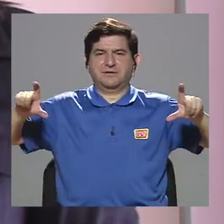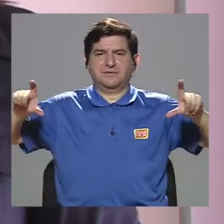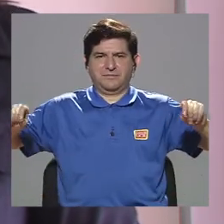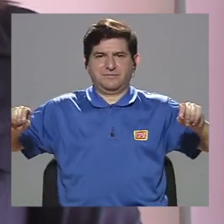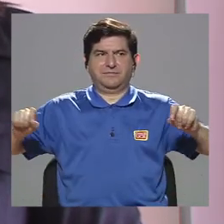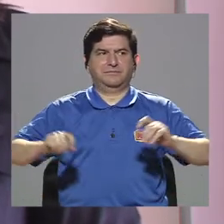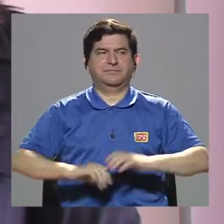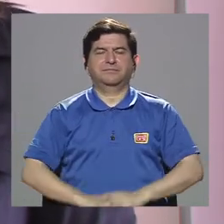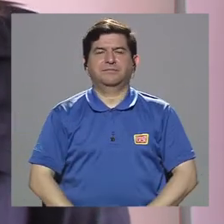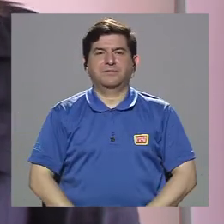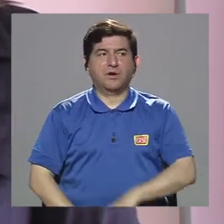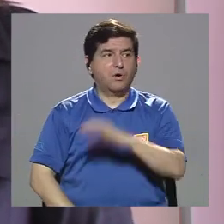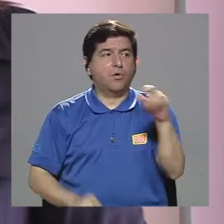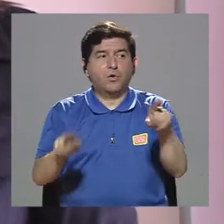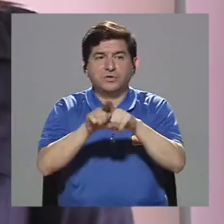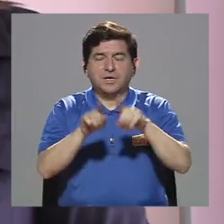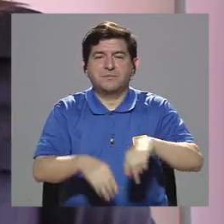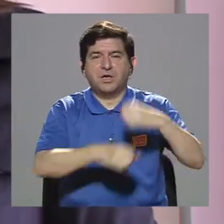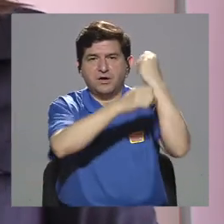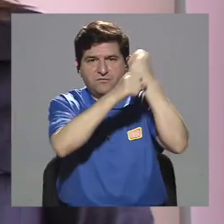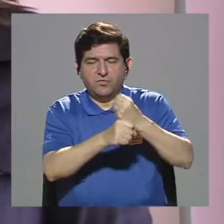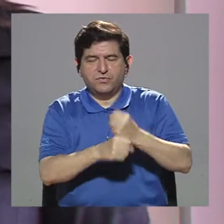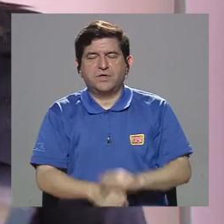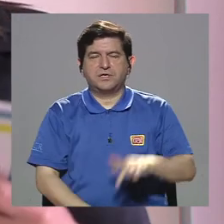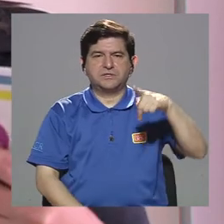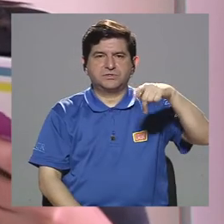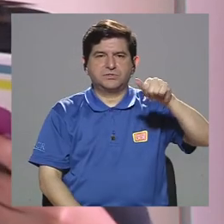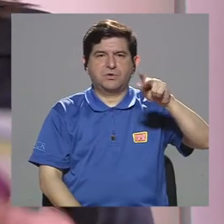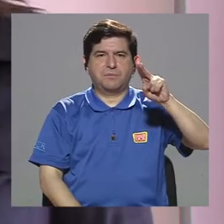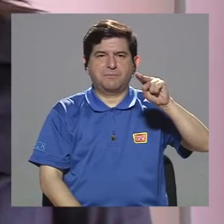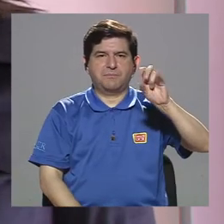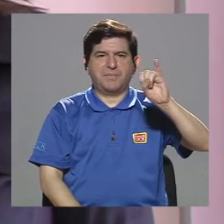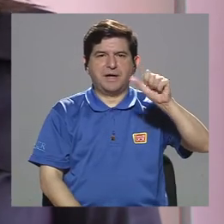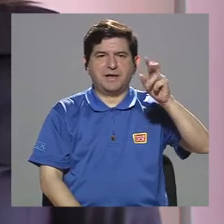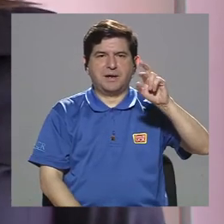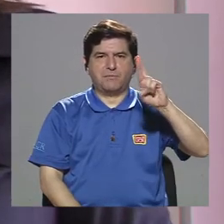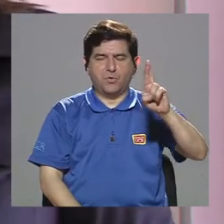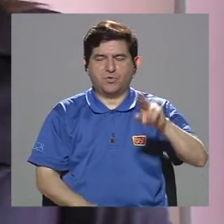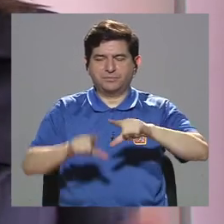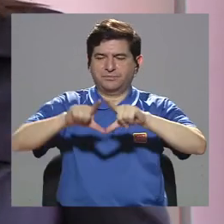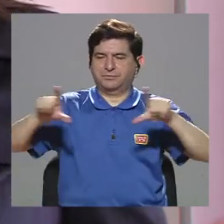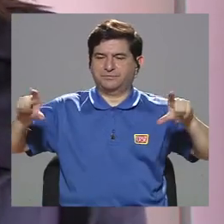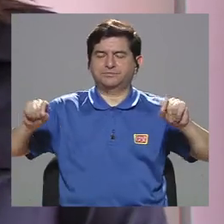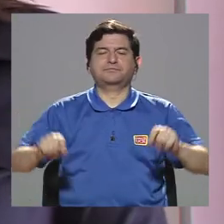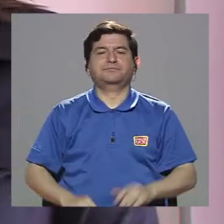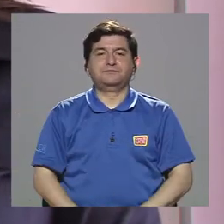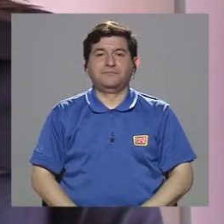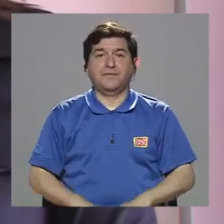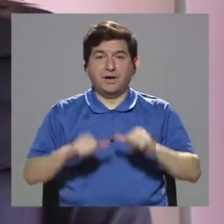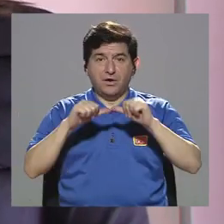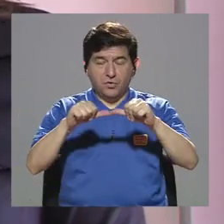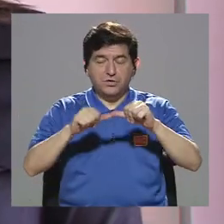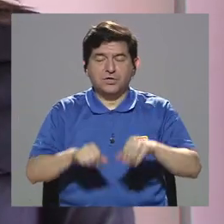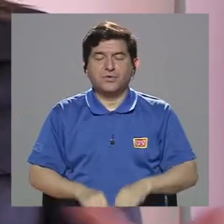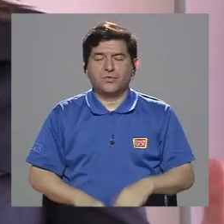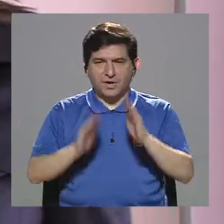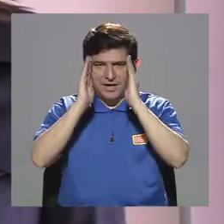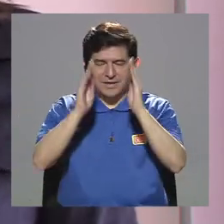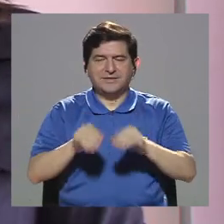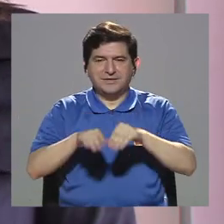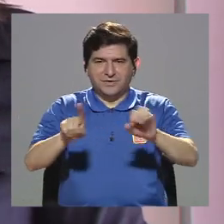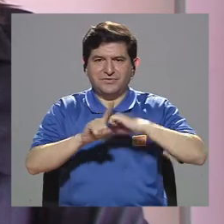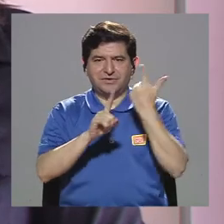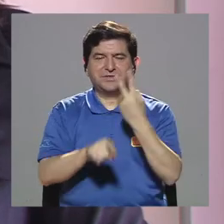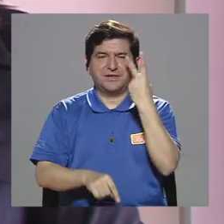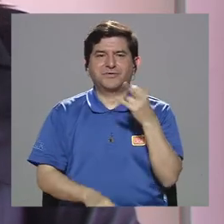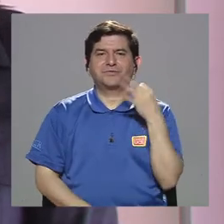saferinternetday.org o la página de la fundación Pani Amor es paniamor.org los invitamos a que nos sigan en redes sociales nos vemos